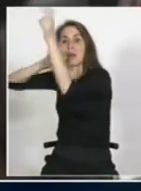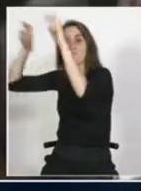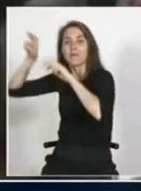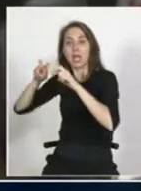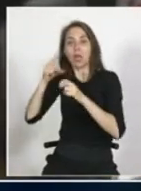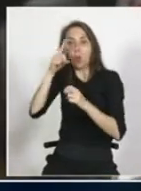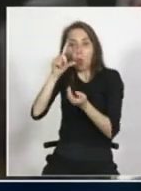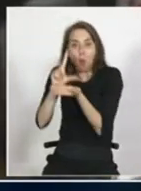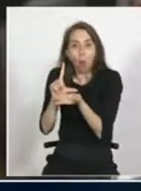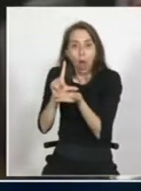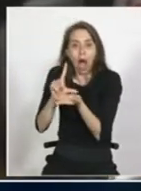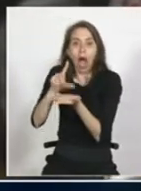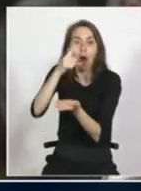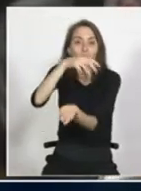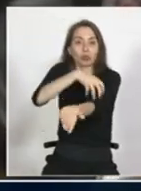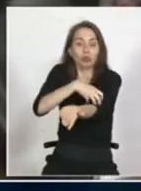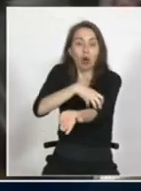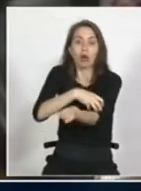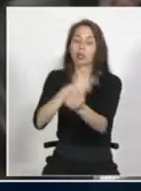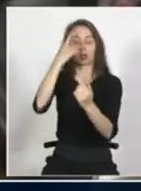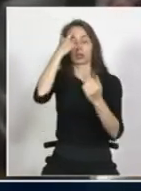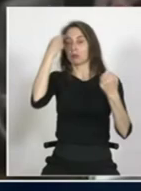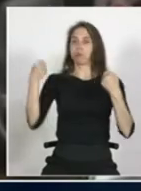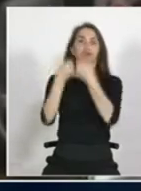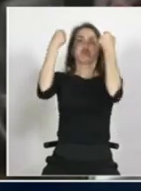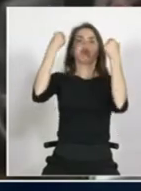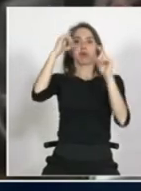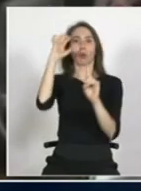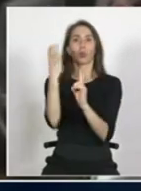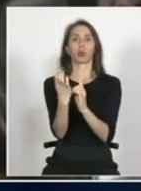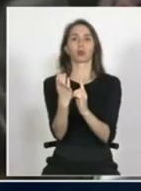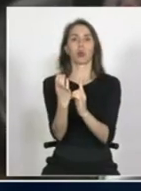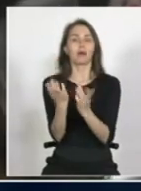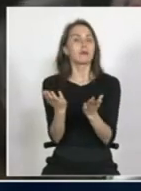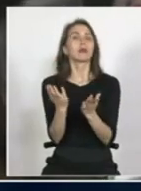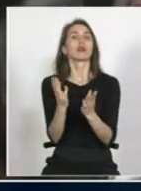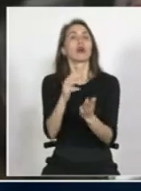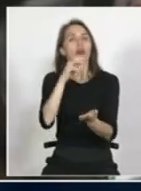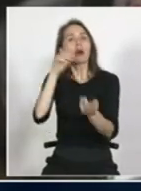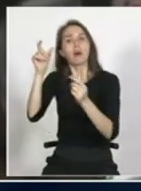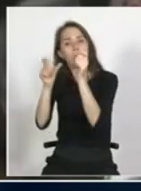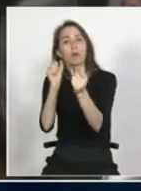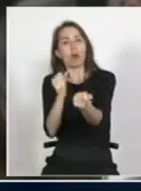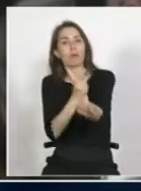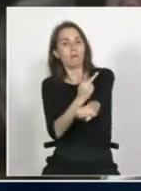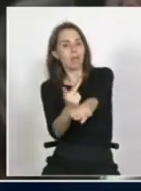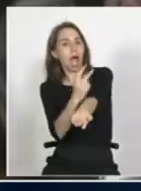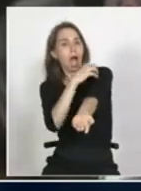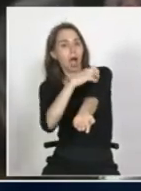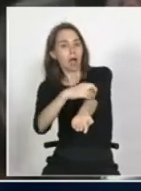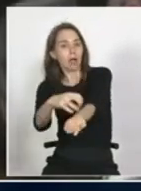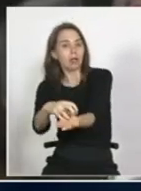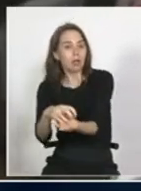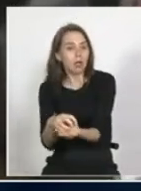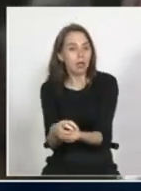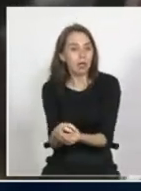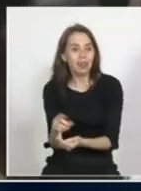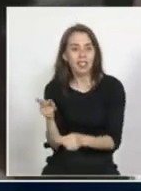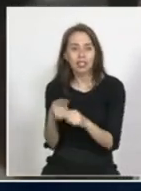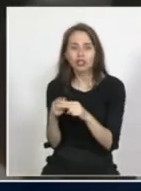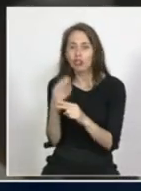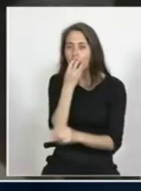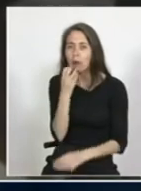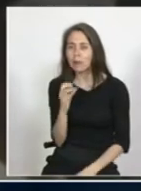que también genera un fenómeno de shock cultural mucho más grande y ahí me quiero centrar en un pequeño detalle ISCA o ISKIA ISCRA